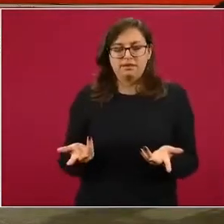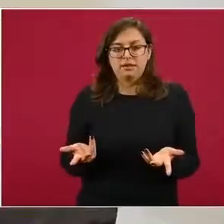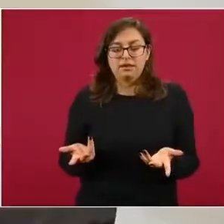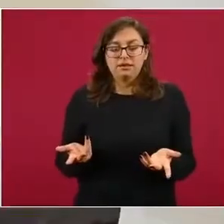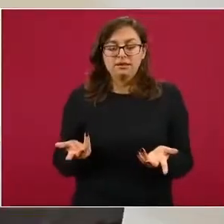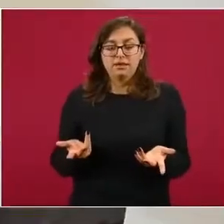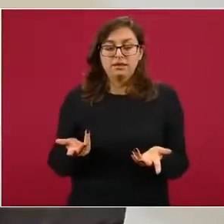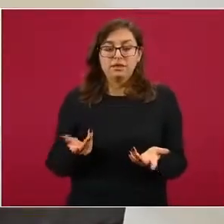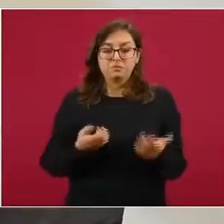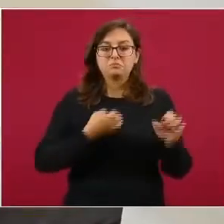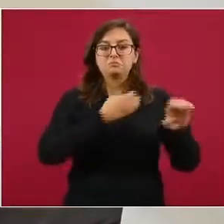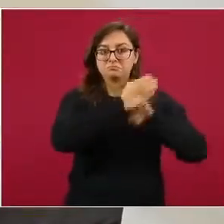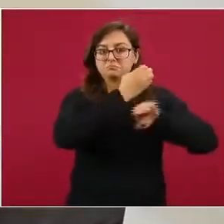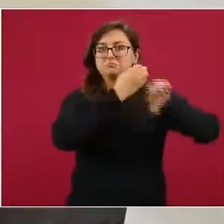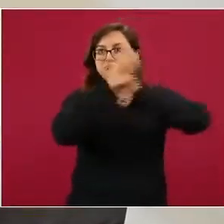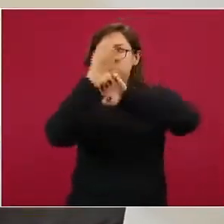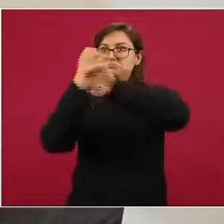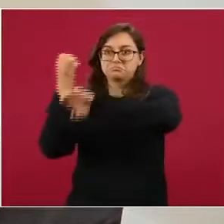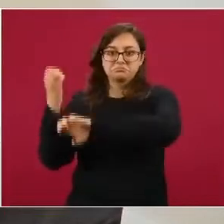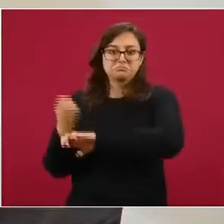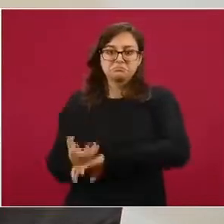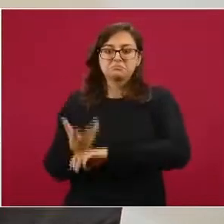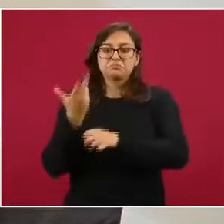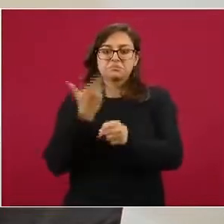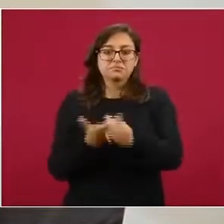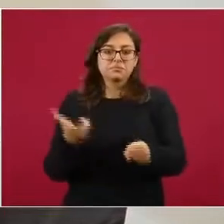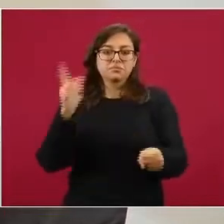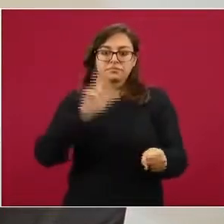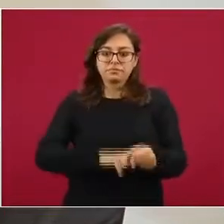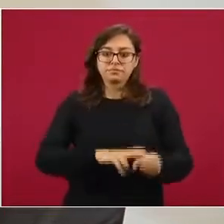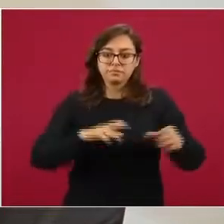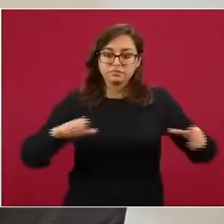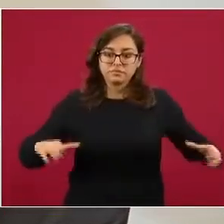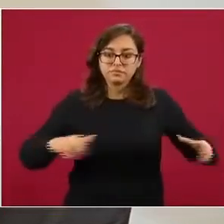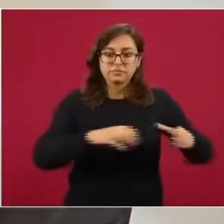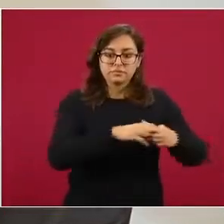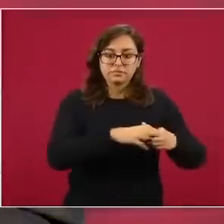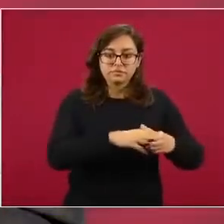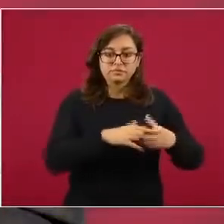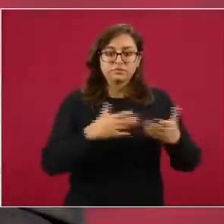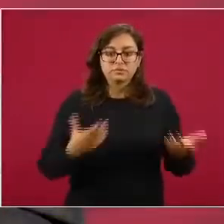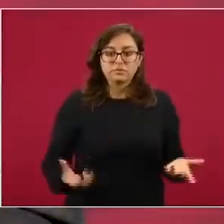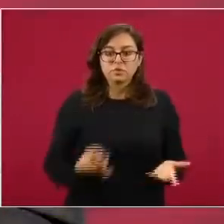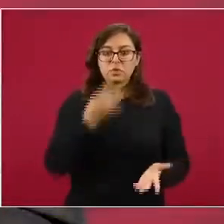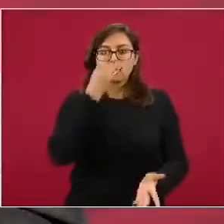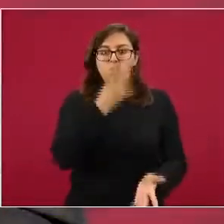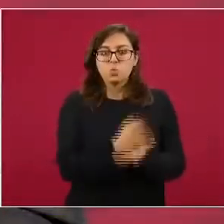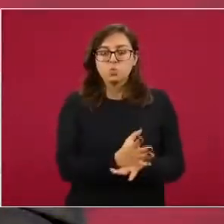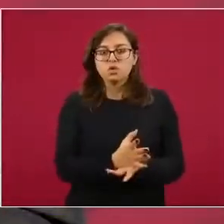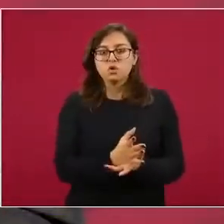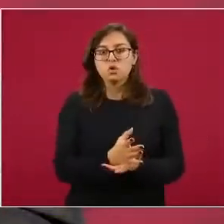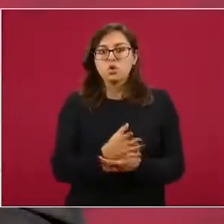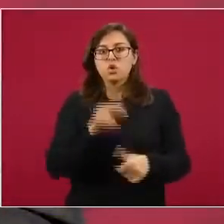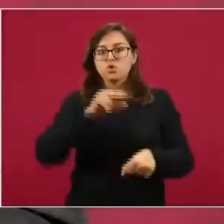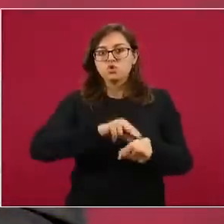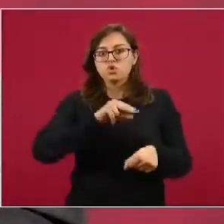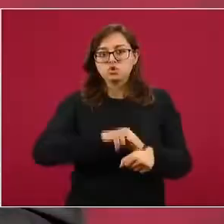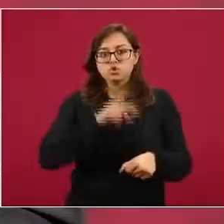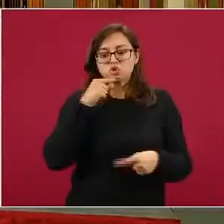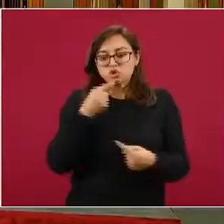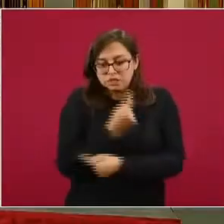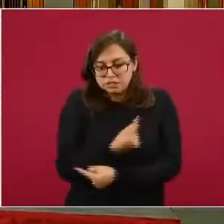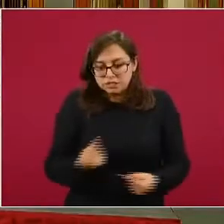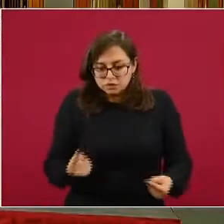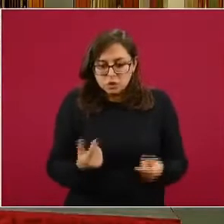los estados que, por ejemplo, en los hospitales comunitarios solamente hay pediatra en la mañana. Existe el turno de pediatra en la